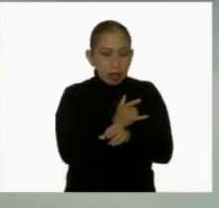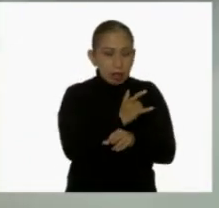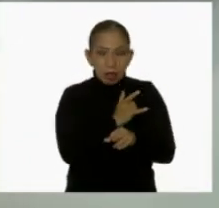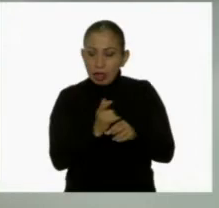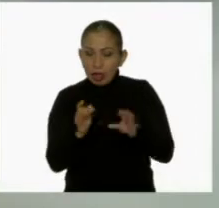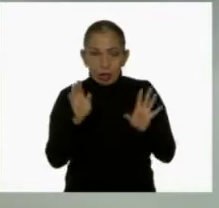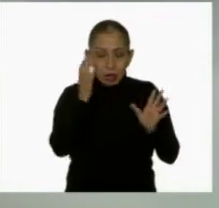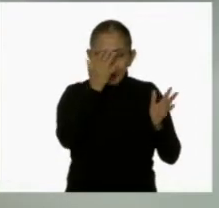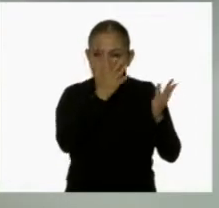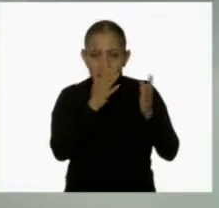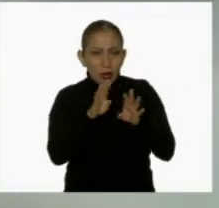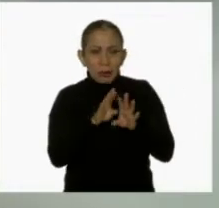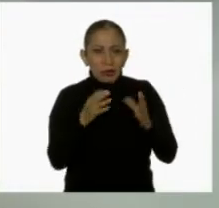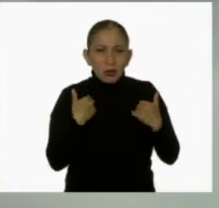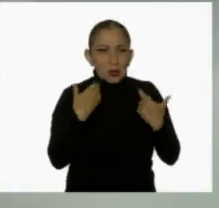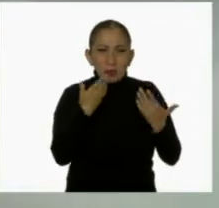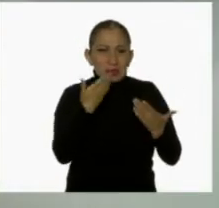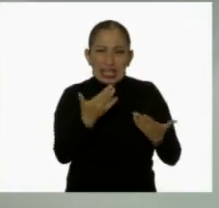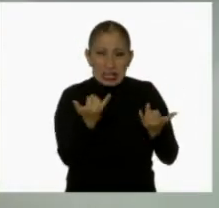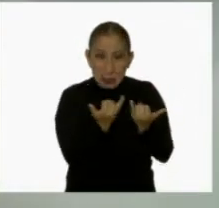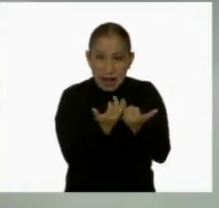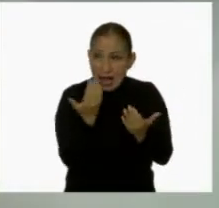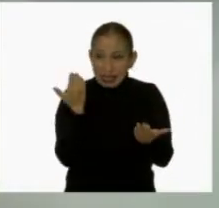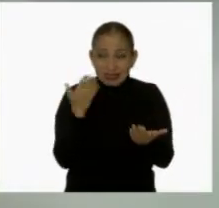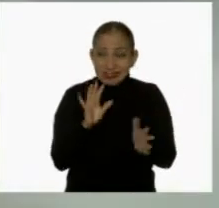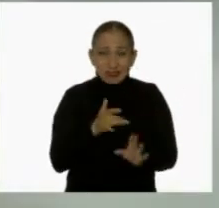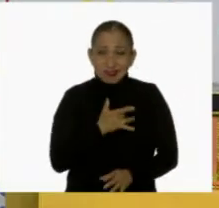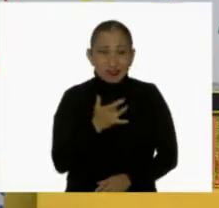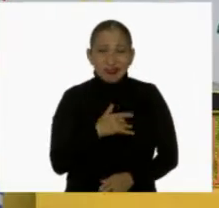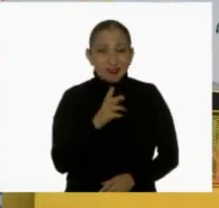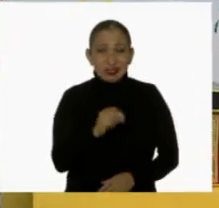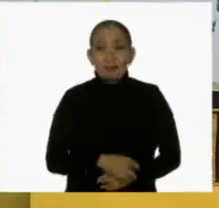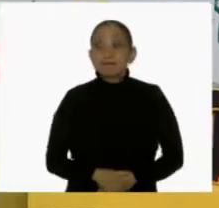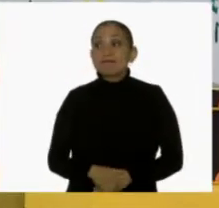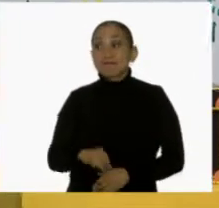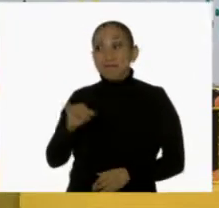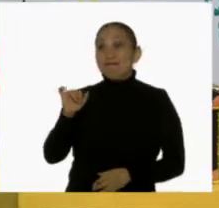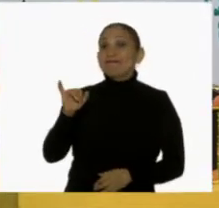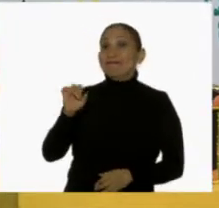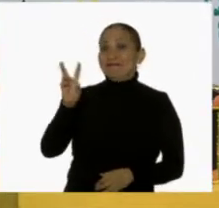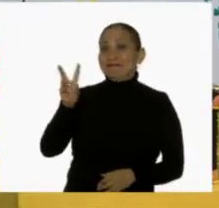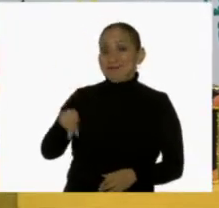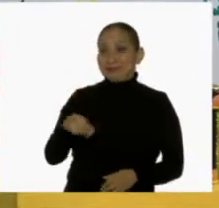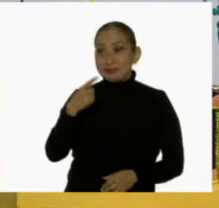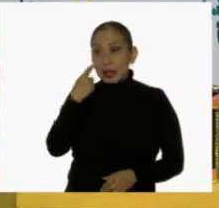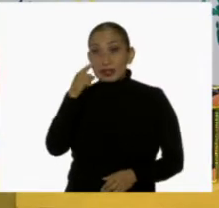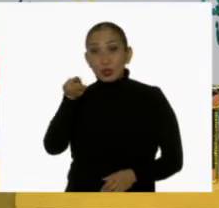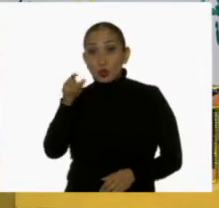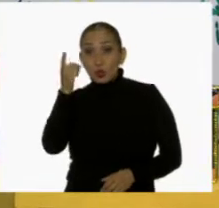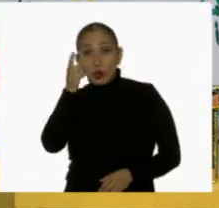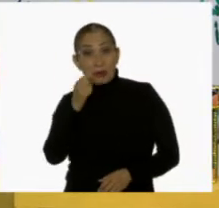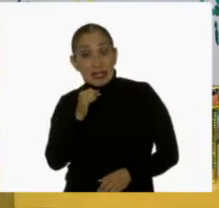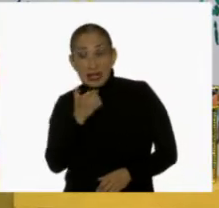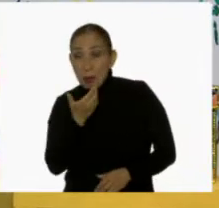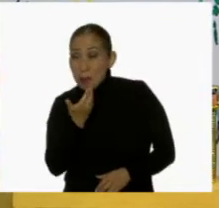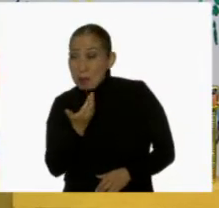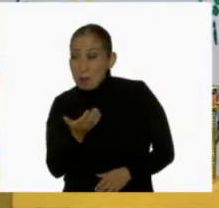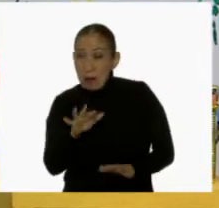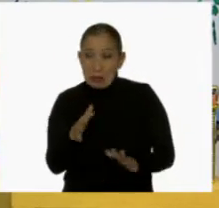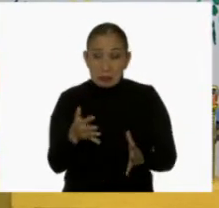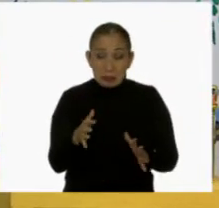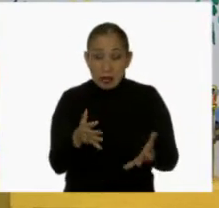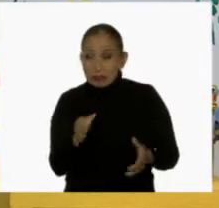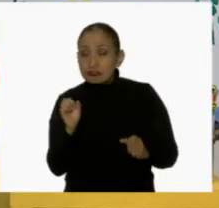Es como que no rindo igual. Sí, es que mira, si no dormiste bien, es muy